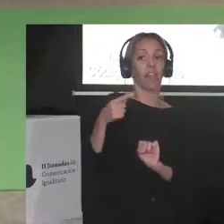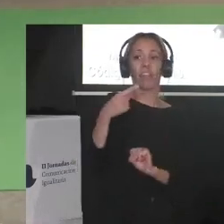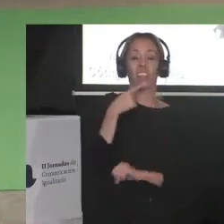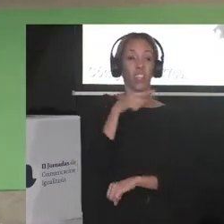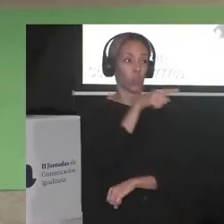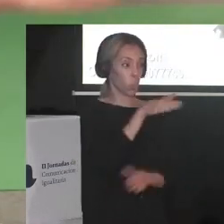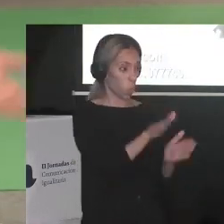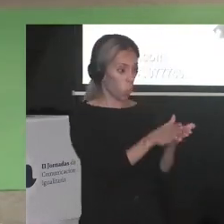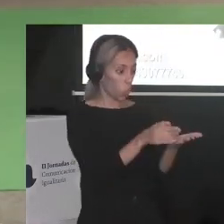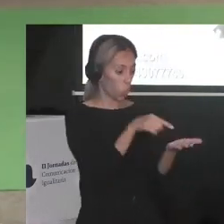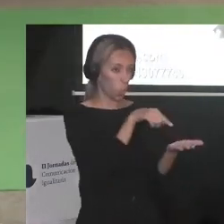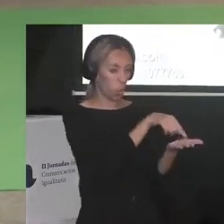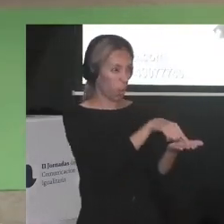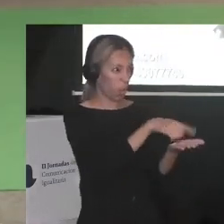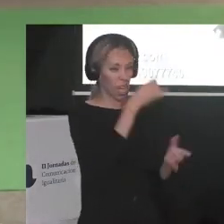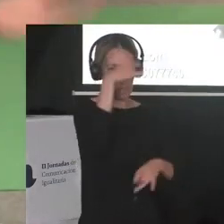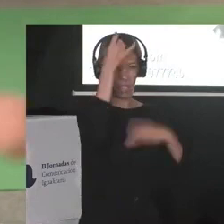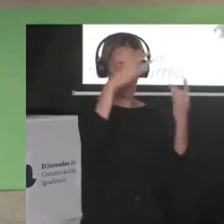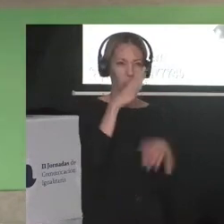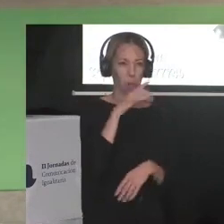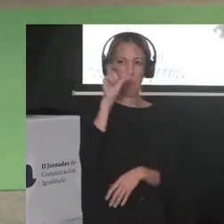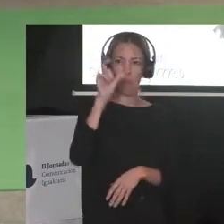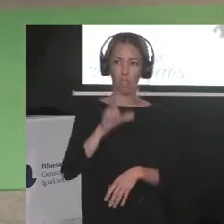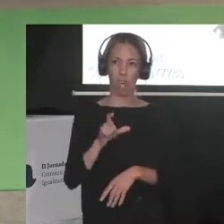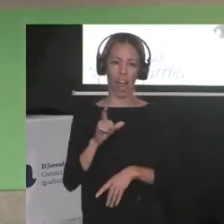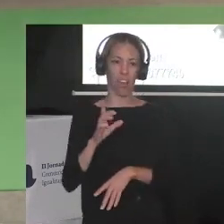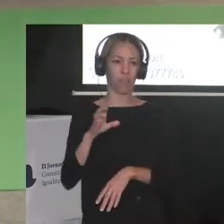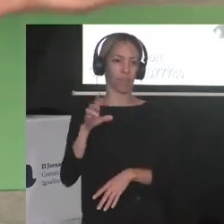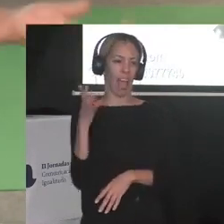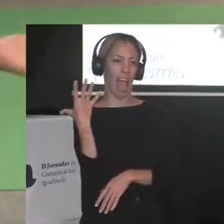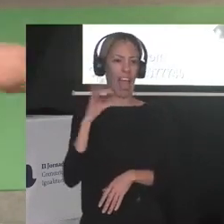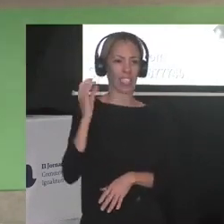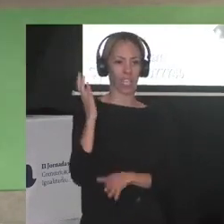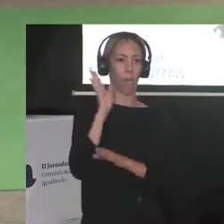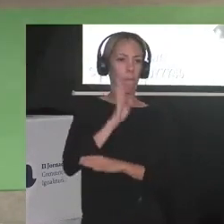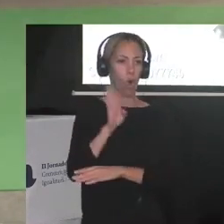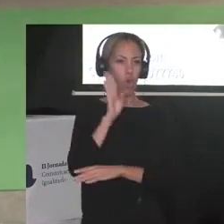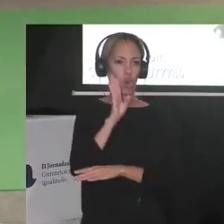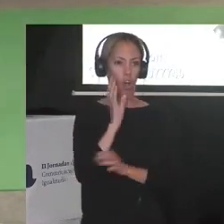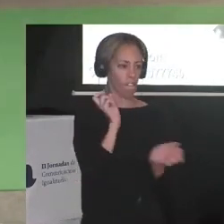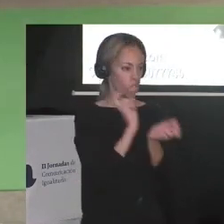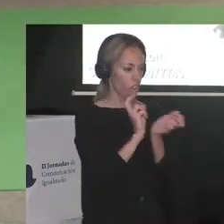como una estrella del porno iba a querer follarme a mí con la cara de limpiadora de casas que tengo.